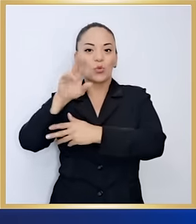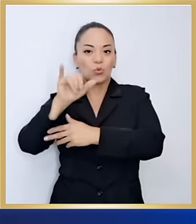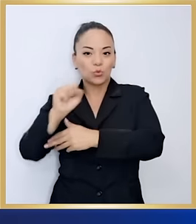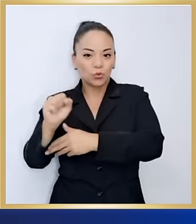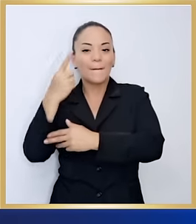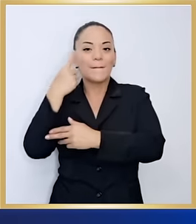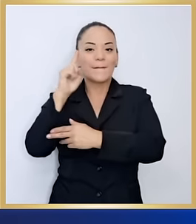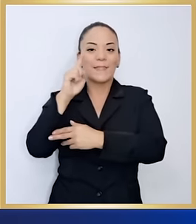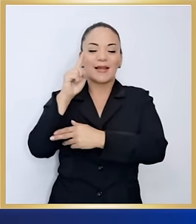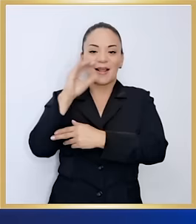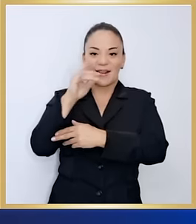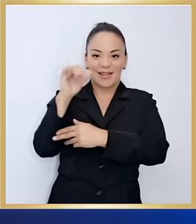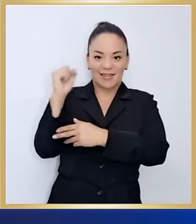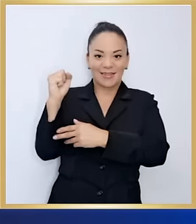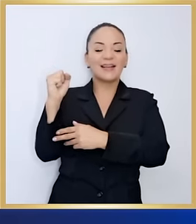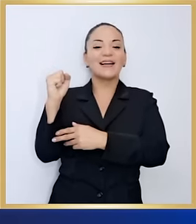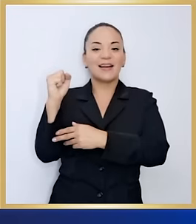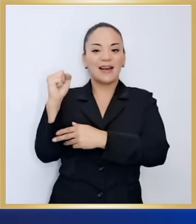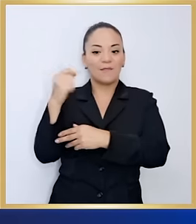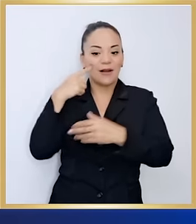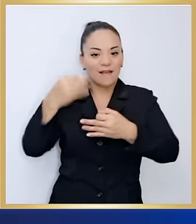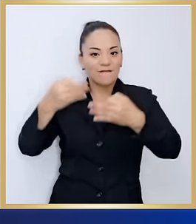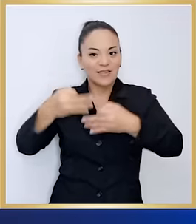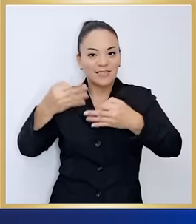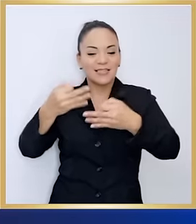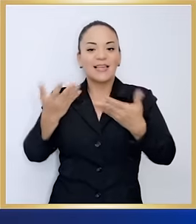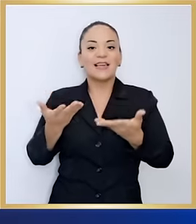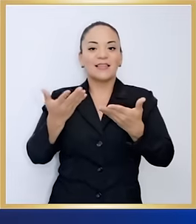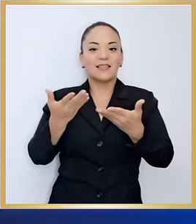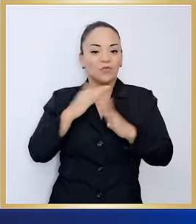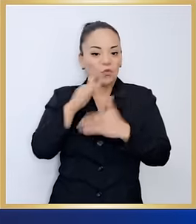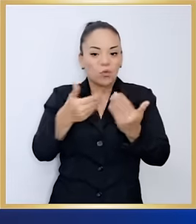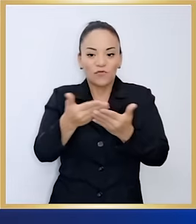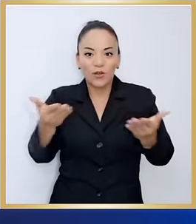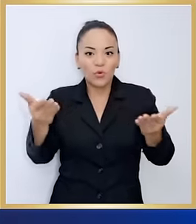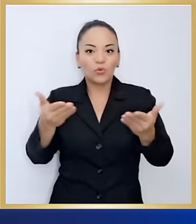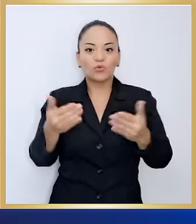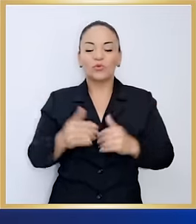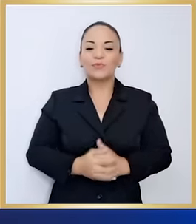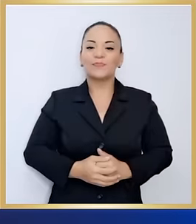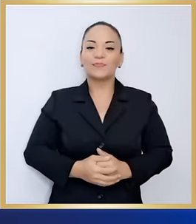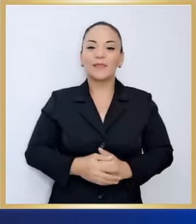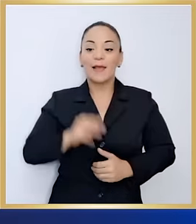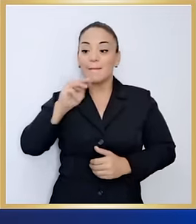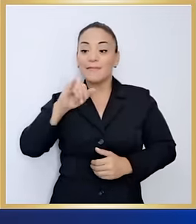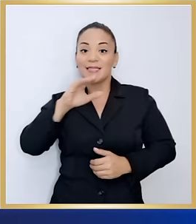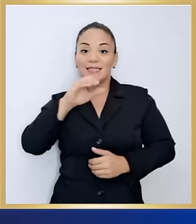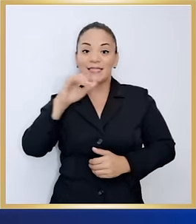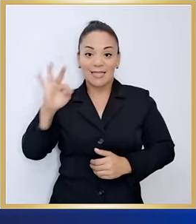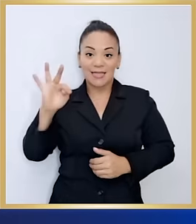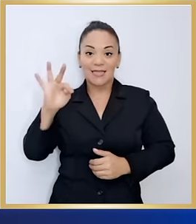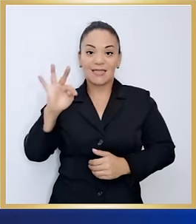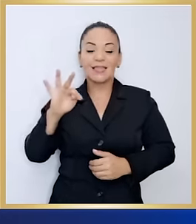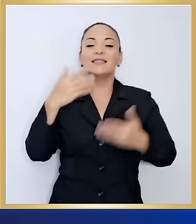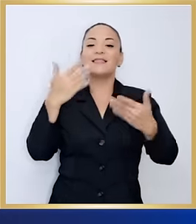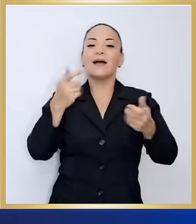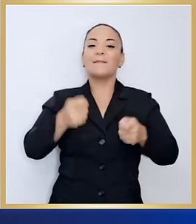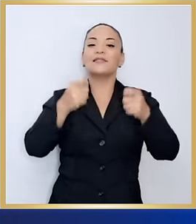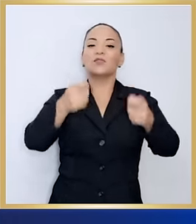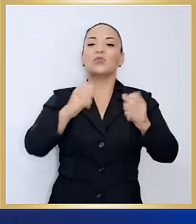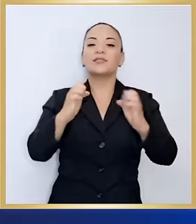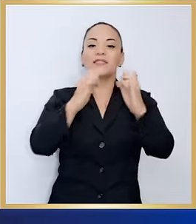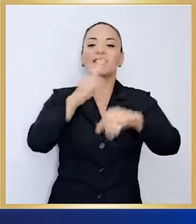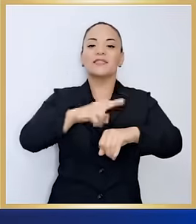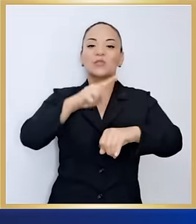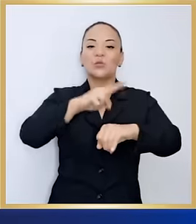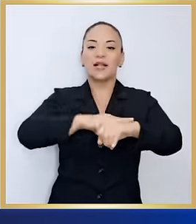calidad de los cultivos. La plataforma Edu, para gestionar de manera eficiente los recursos.